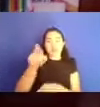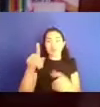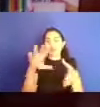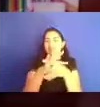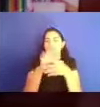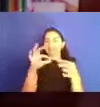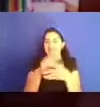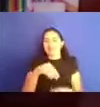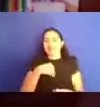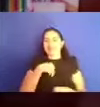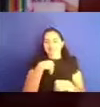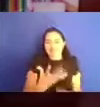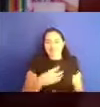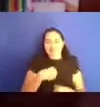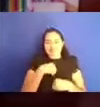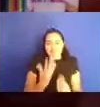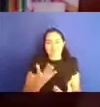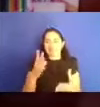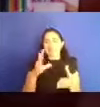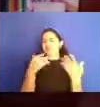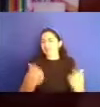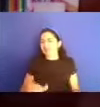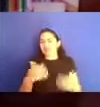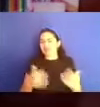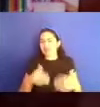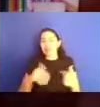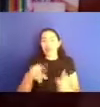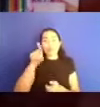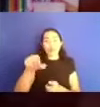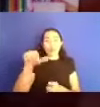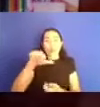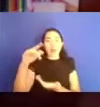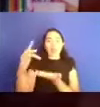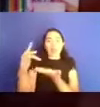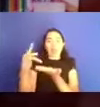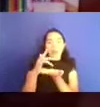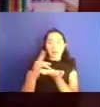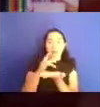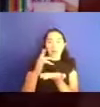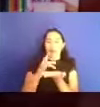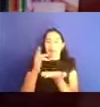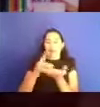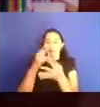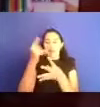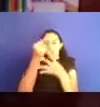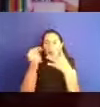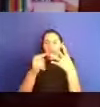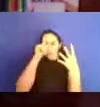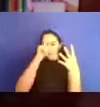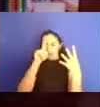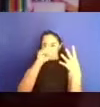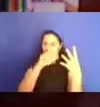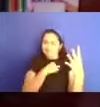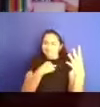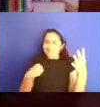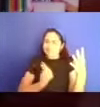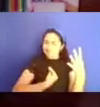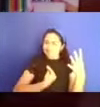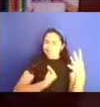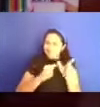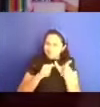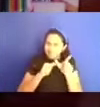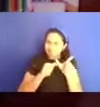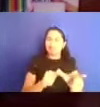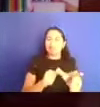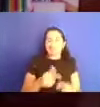palabras, por, por, por, por apoyarnos a salir adelante en este, en este espacio tan, tan importante. me parece que lo